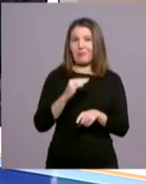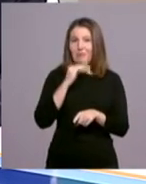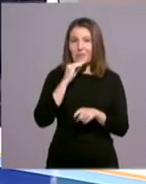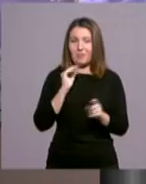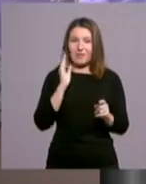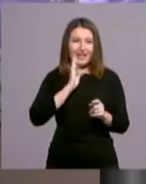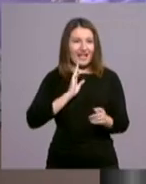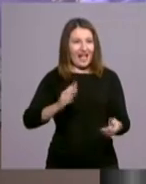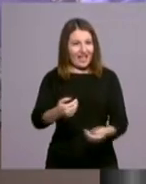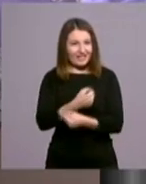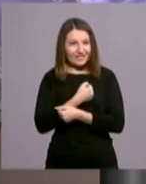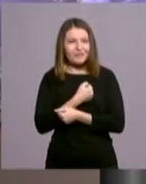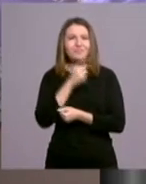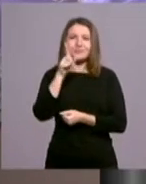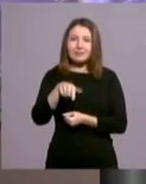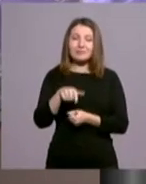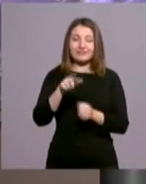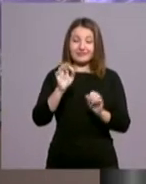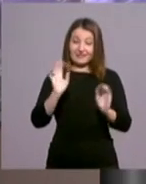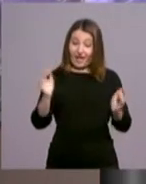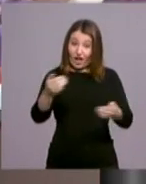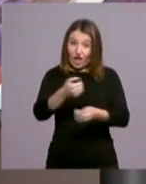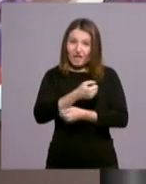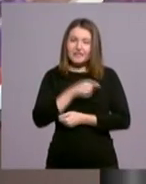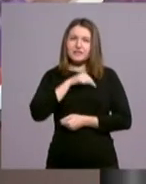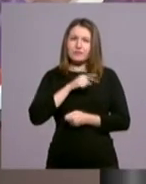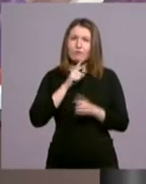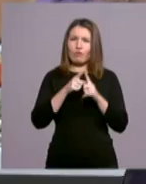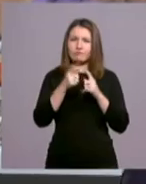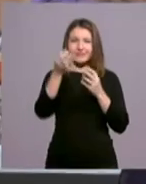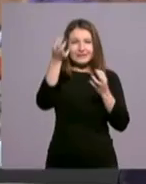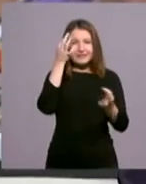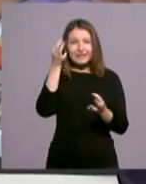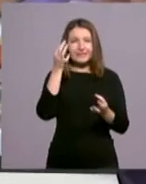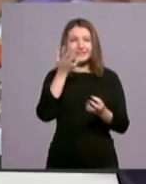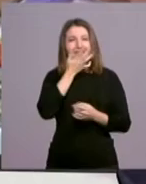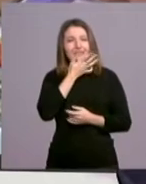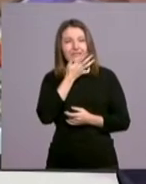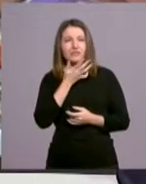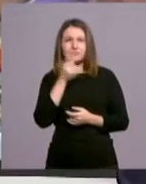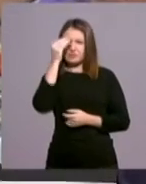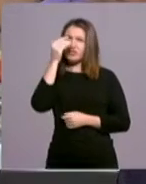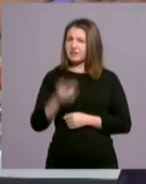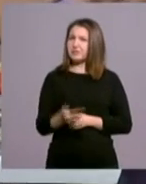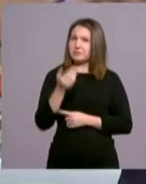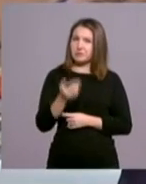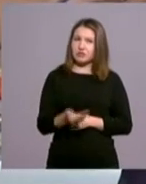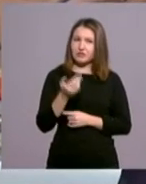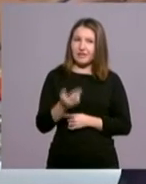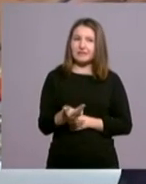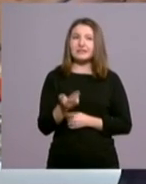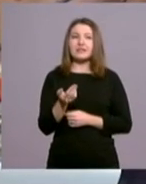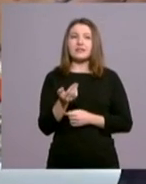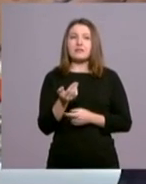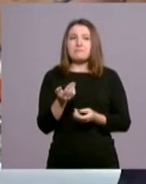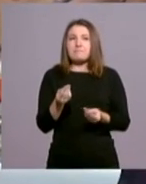los signos en esa acogida. Yo creo que es algo importante el